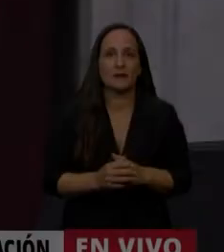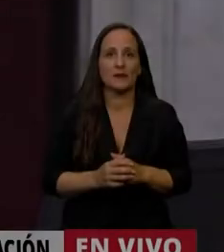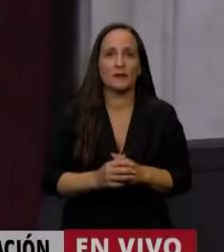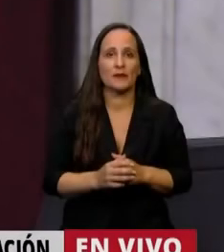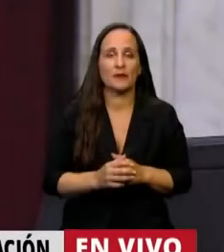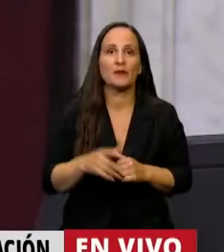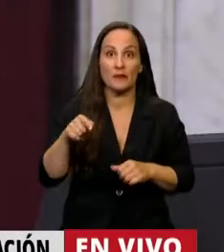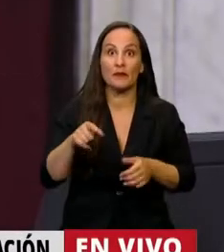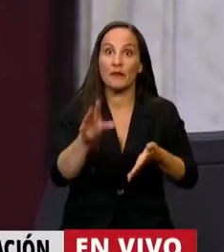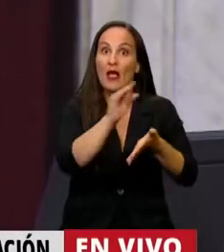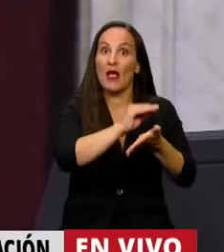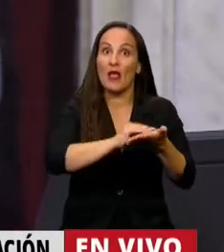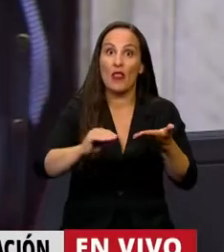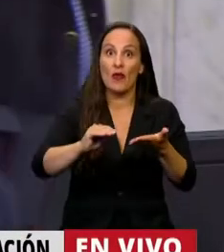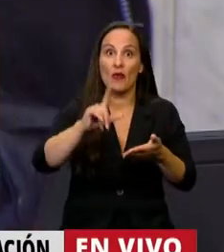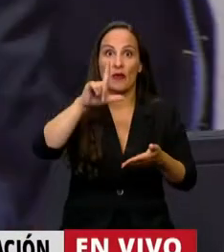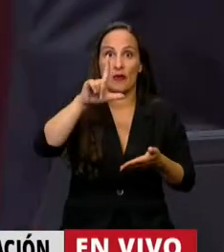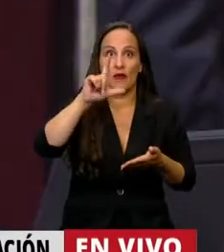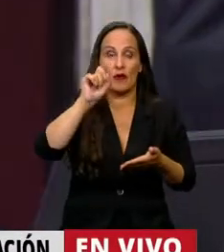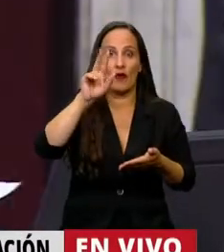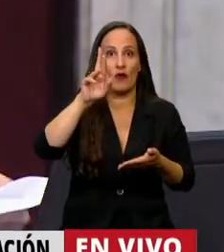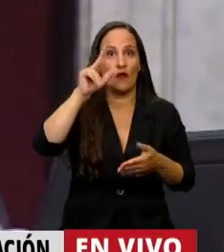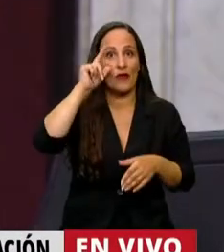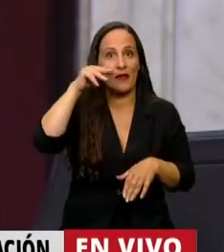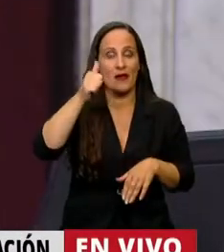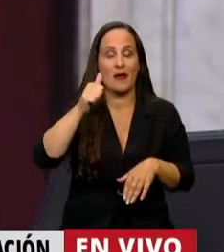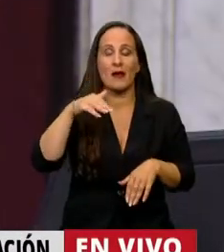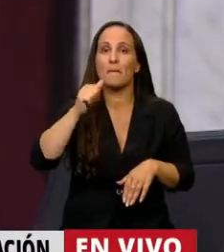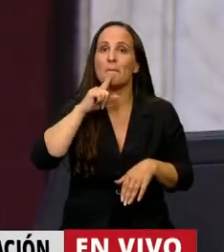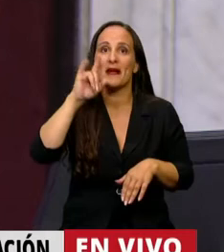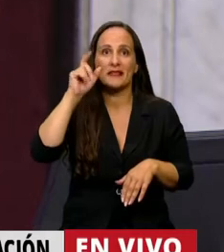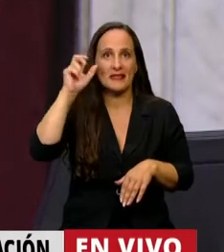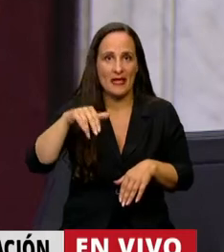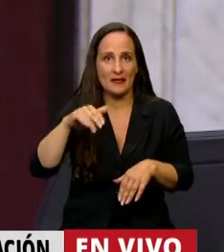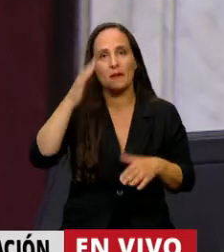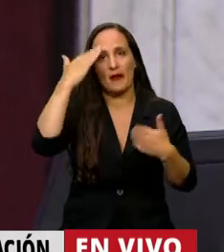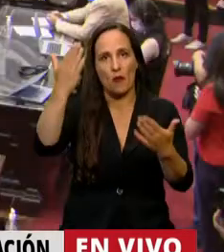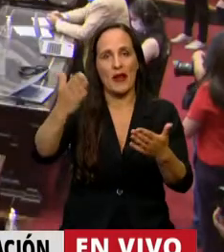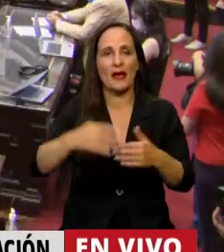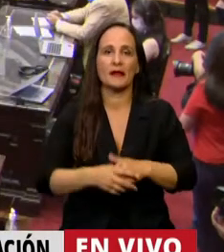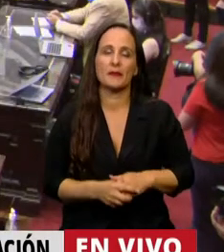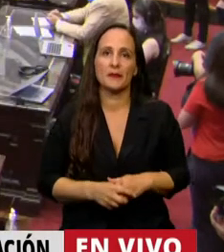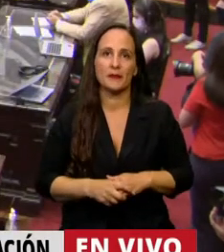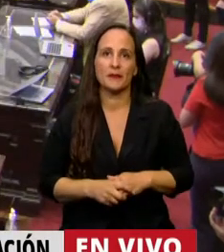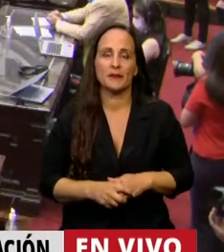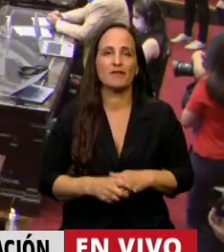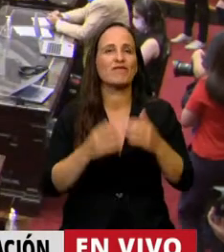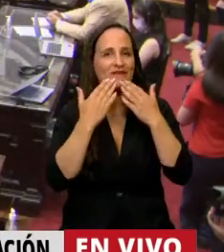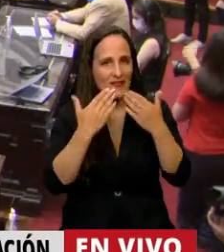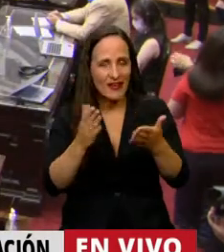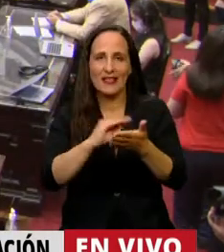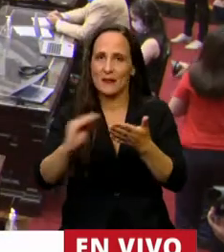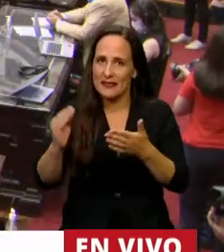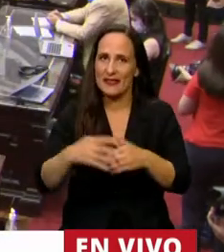En el uso de la palabra, la diputada Lorena Matzen, para la realización de un homenaje. Gracias, señor